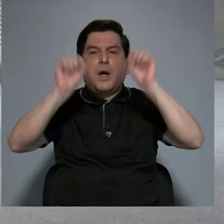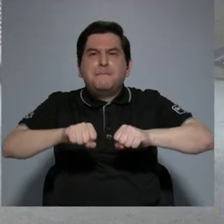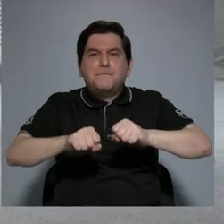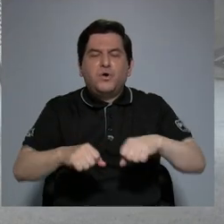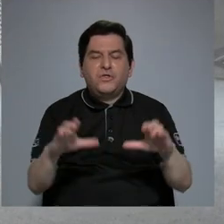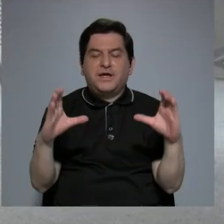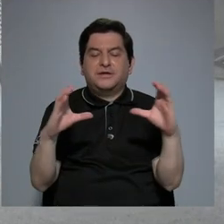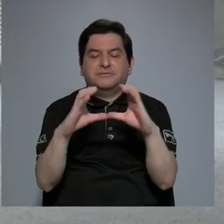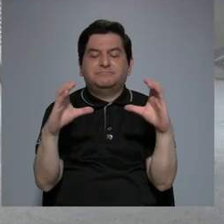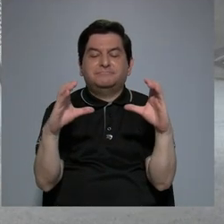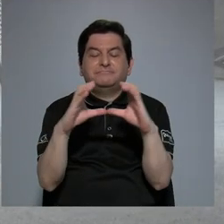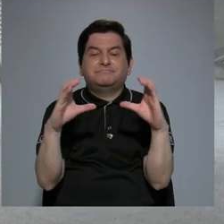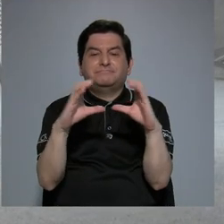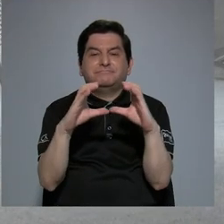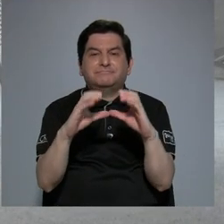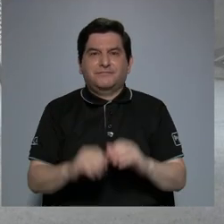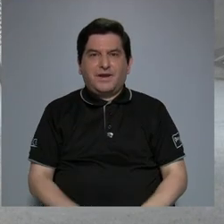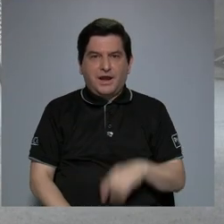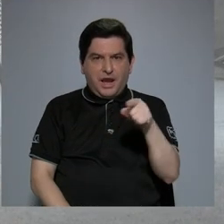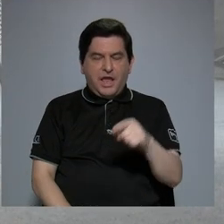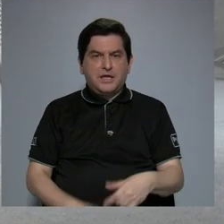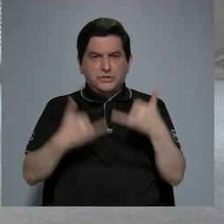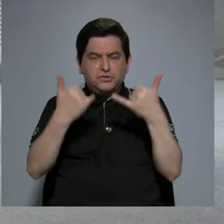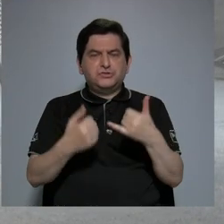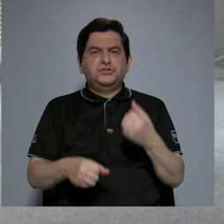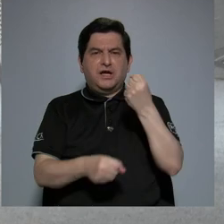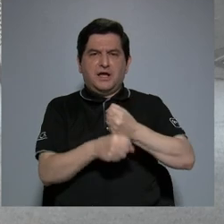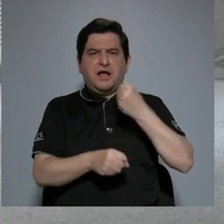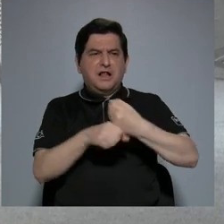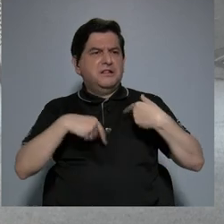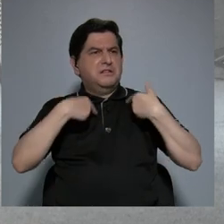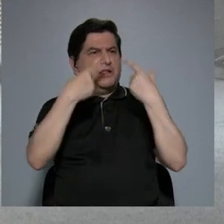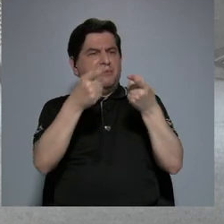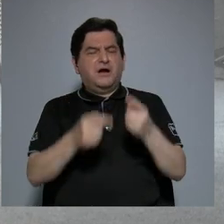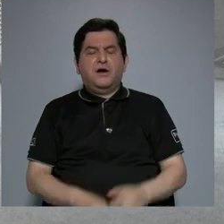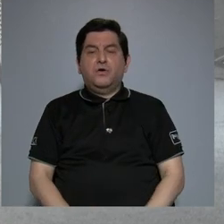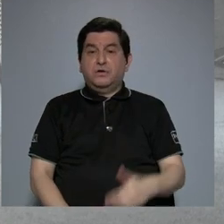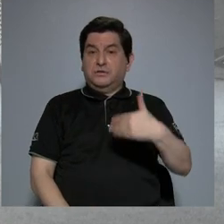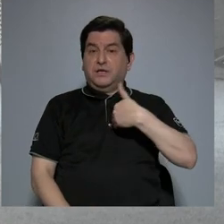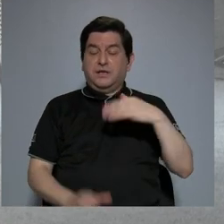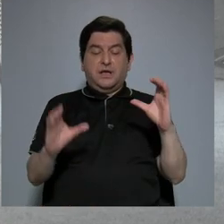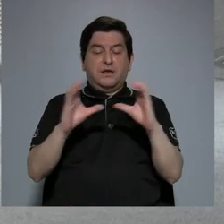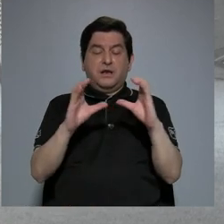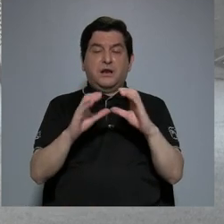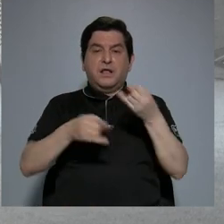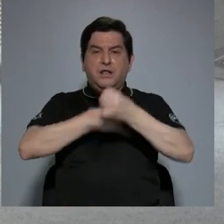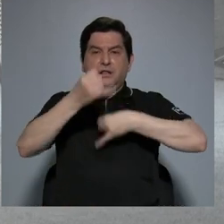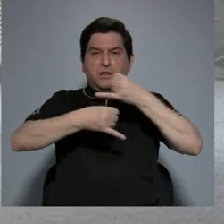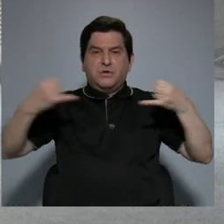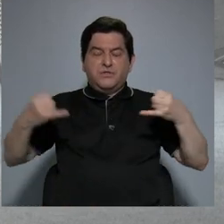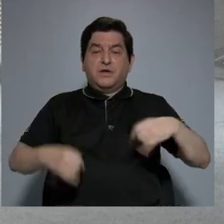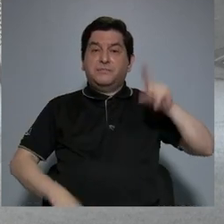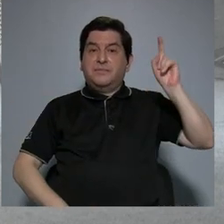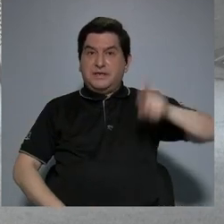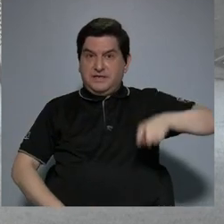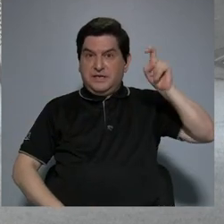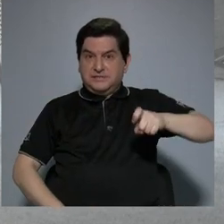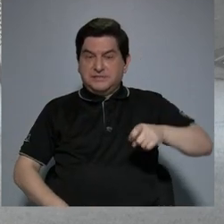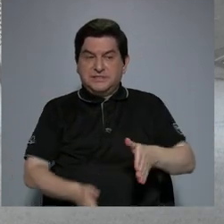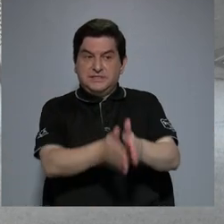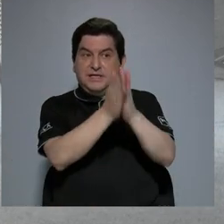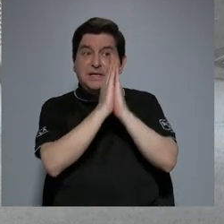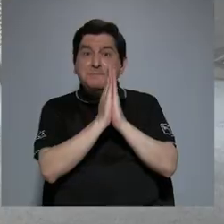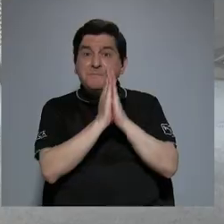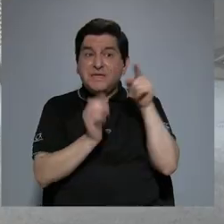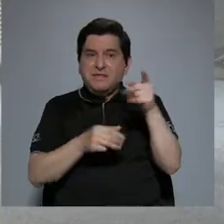certificarlos y que puedan salir al mercado laboral con una certificación de un idioma que lo requiere el mercado